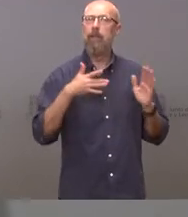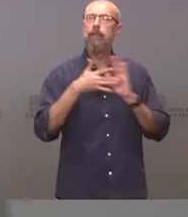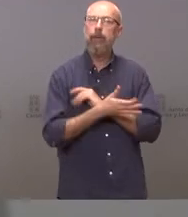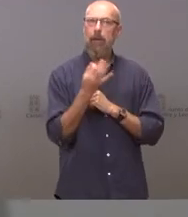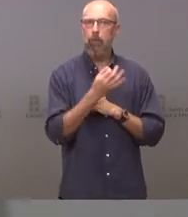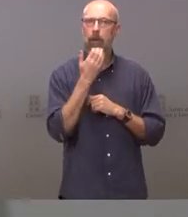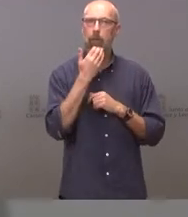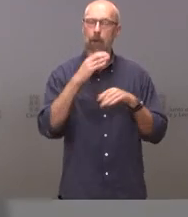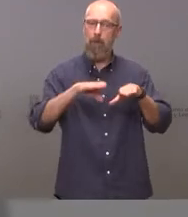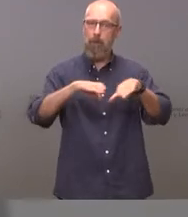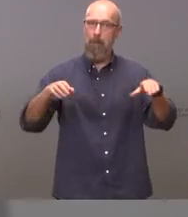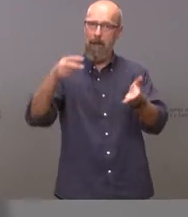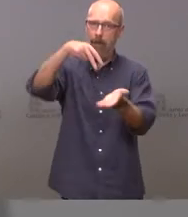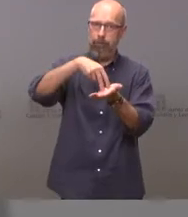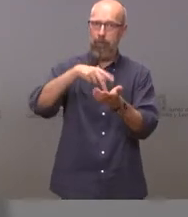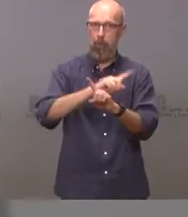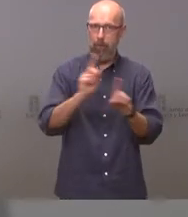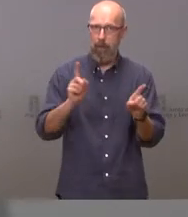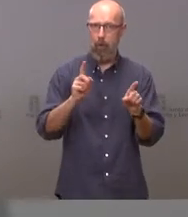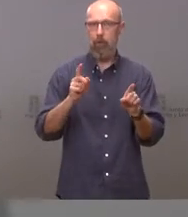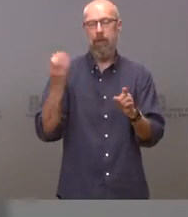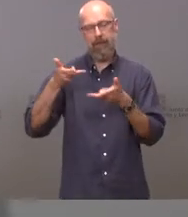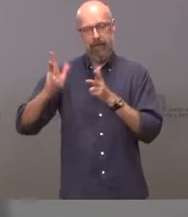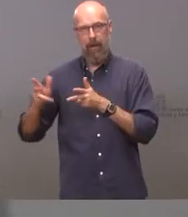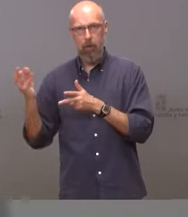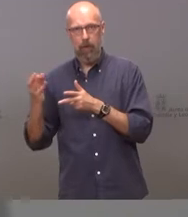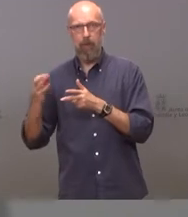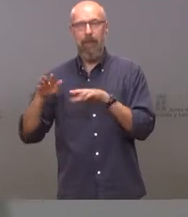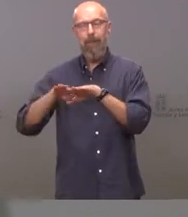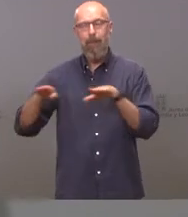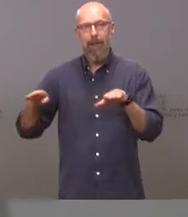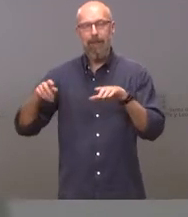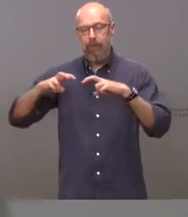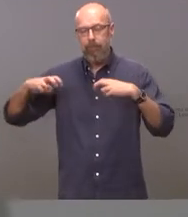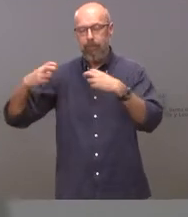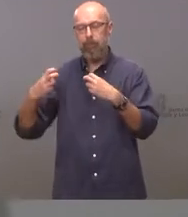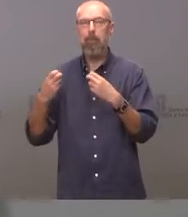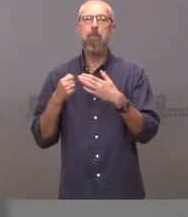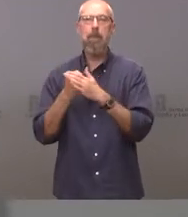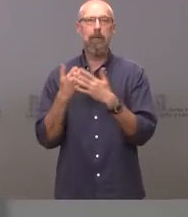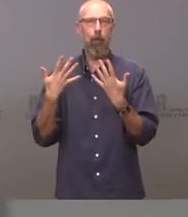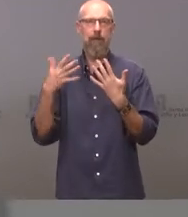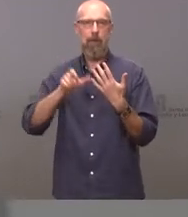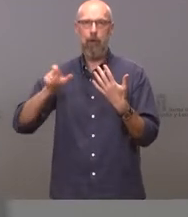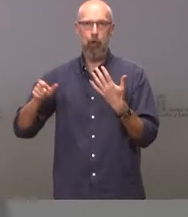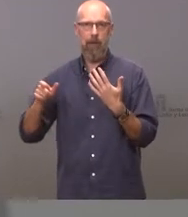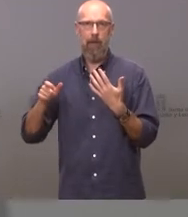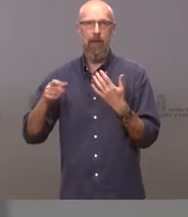el consumo en barra y de pie, sentado, la ocupación por mesa o agrupación de mesa será de diez personas con la distancia